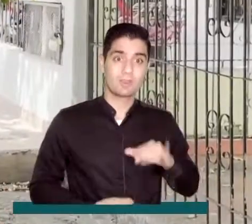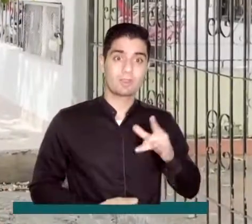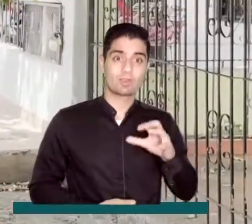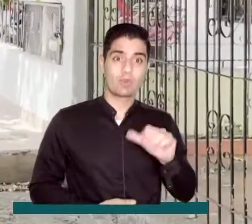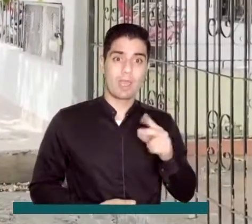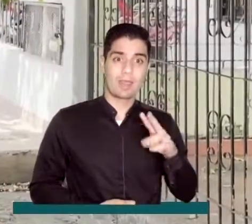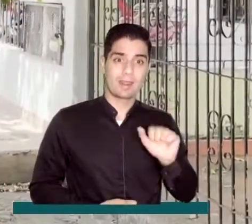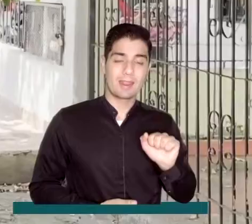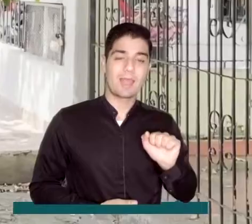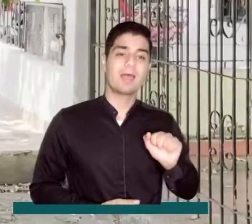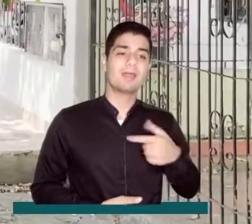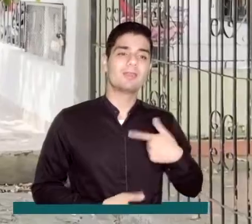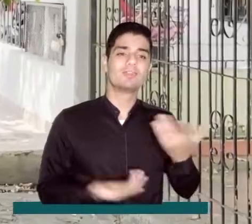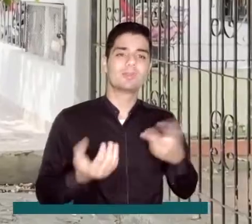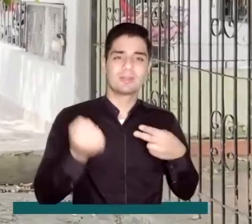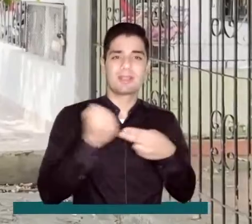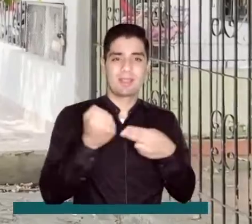oriente de la capital del departamento de Luila.